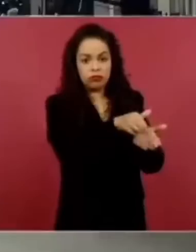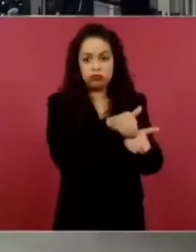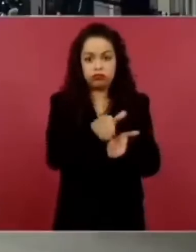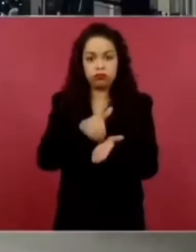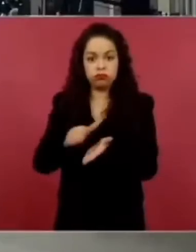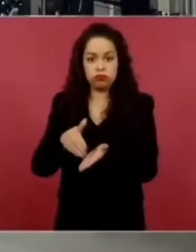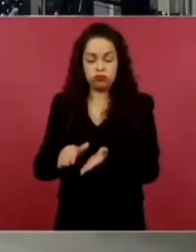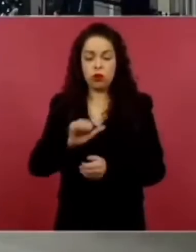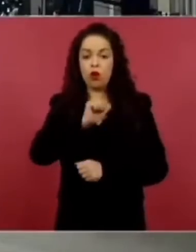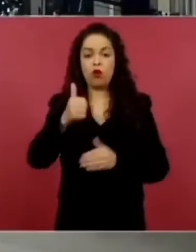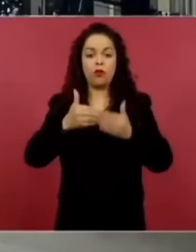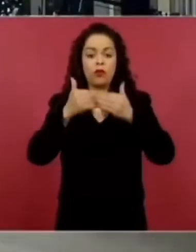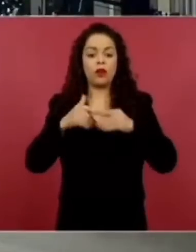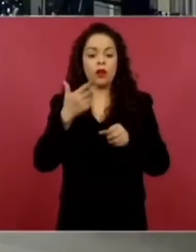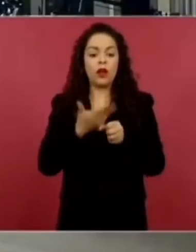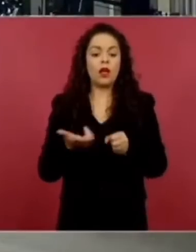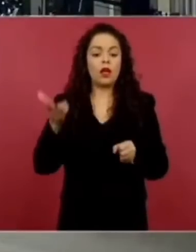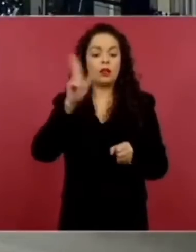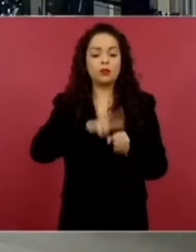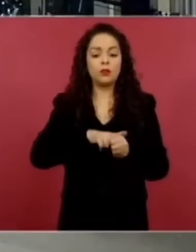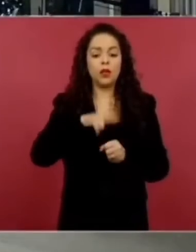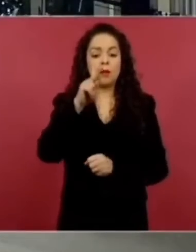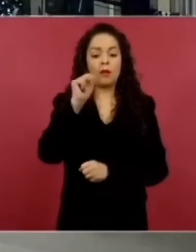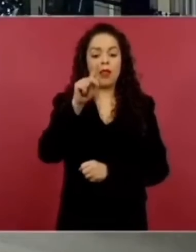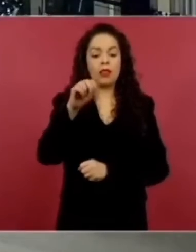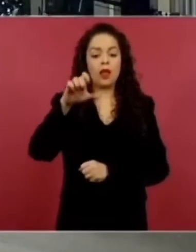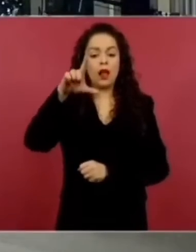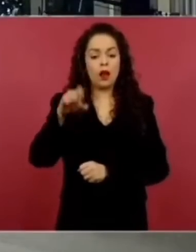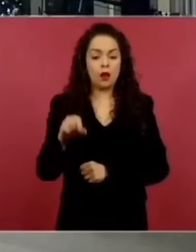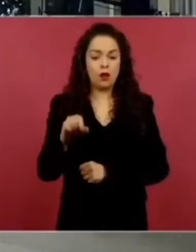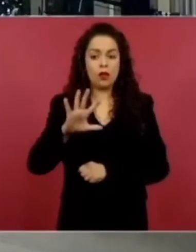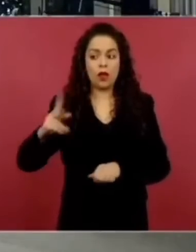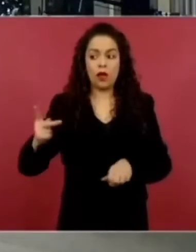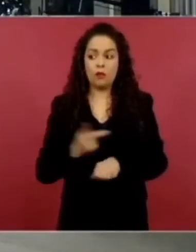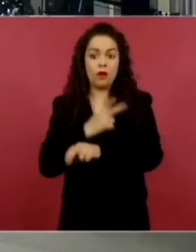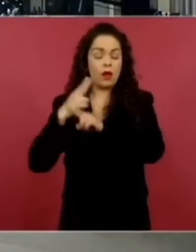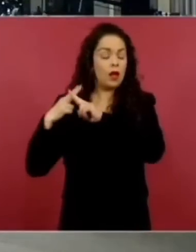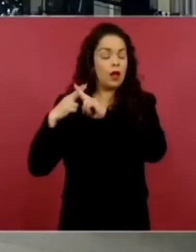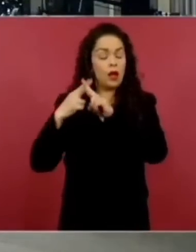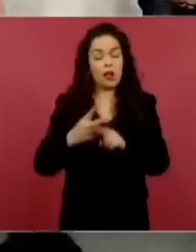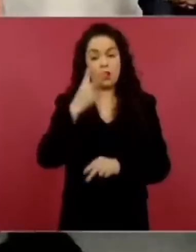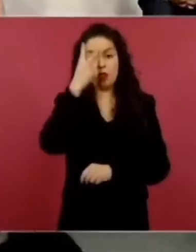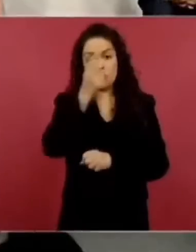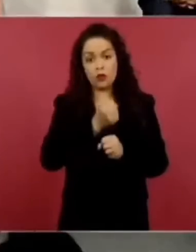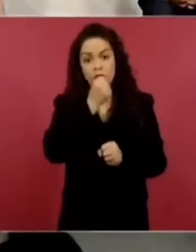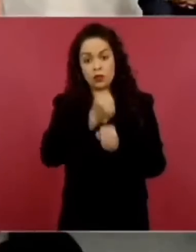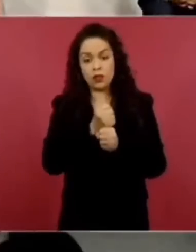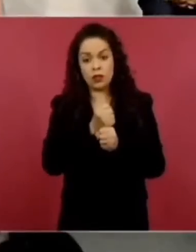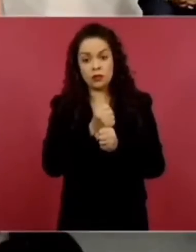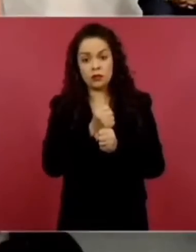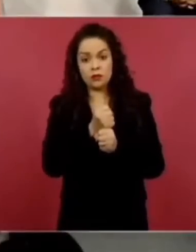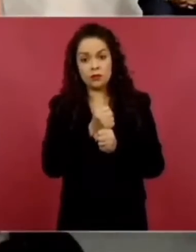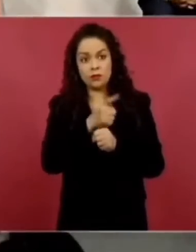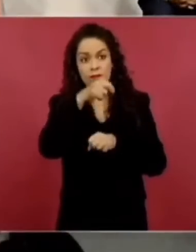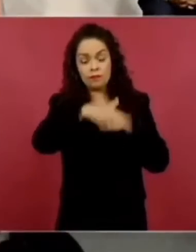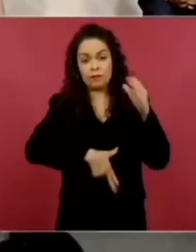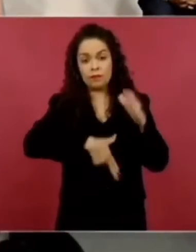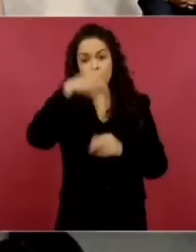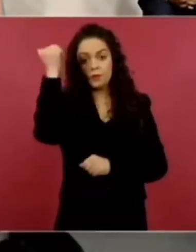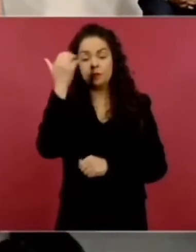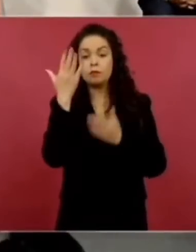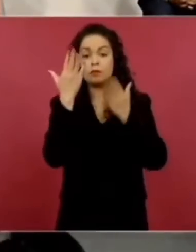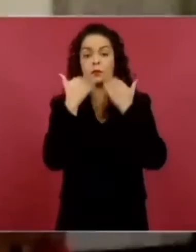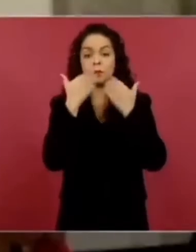Panteló, la cabecera de Panteló, lleva dos años sin doctores, sin